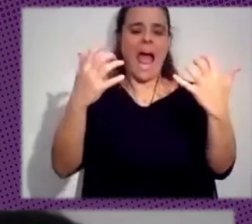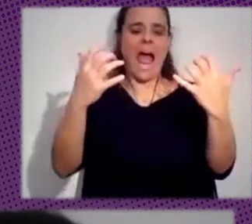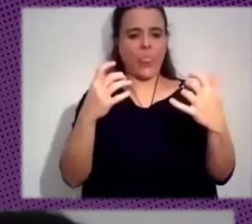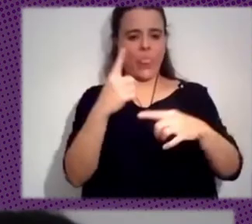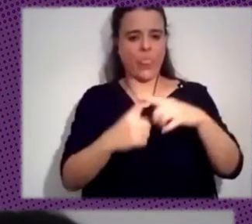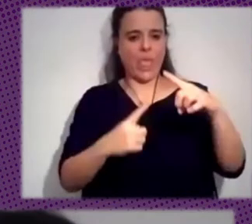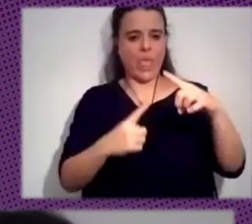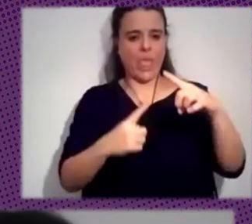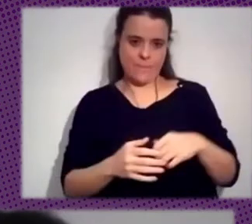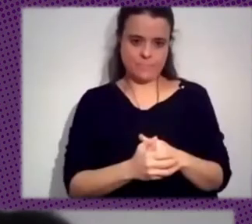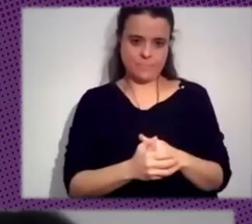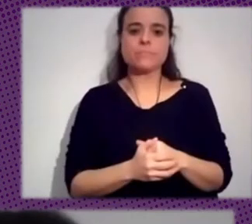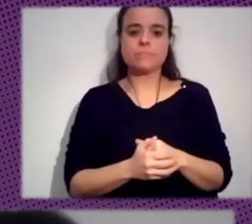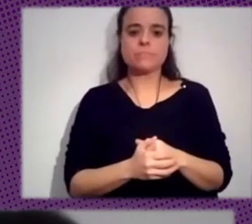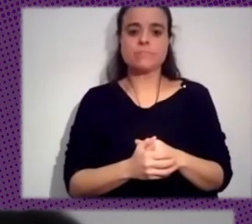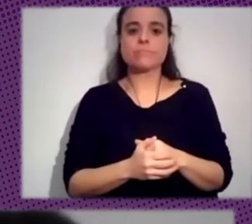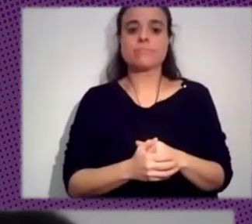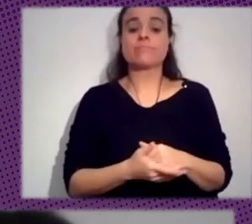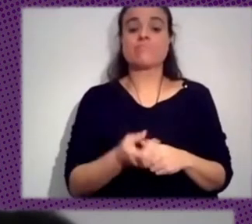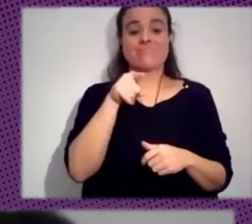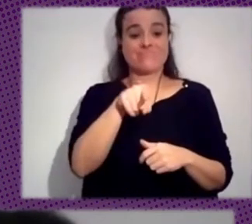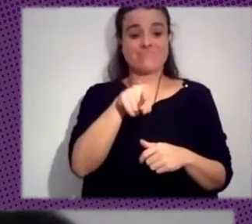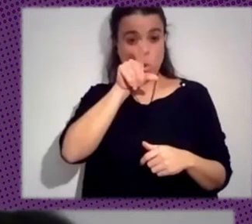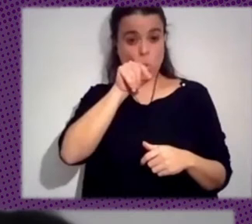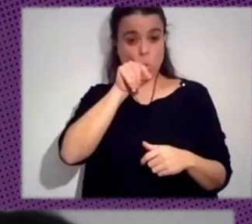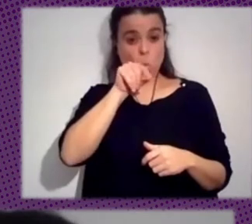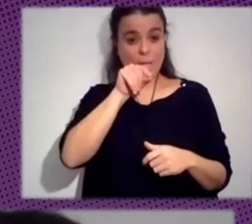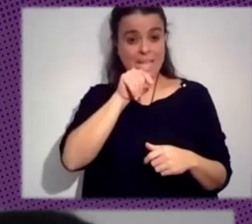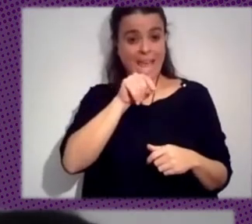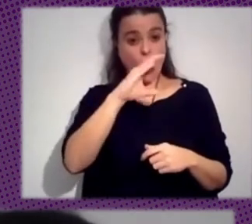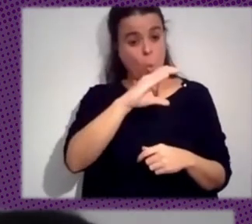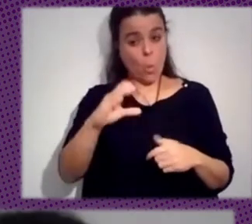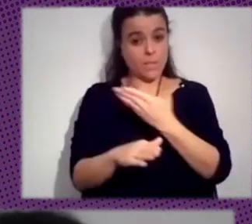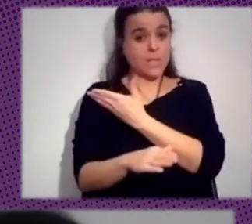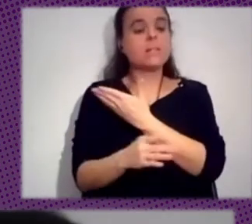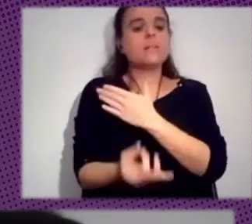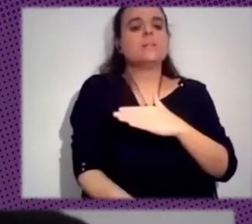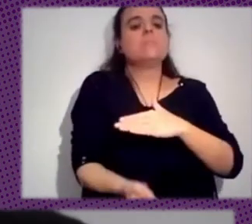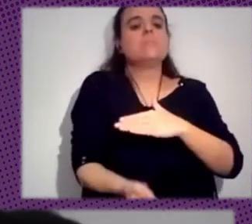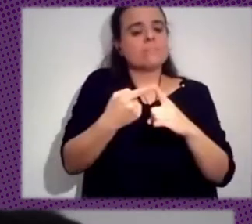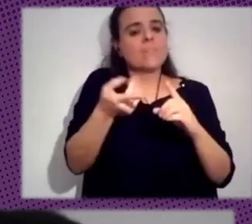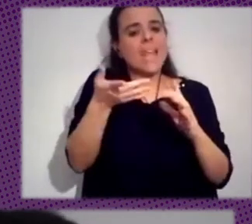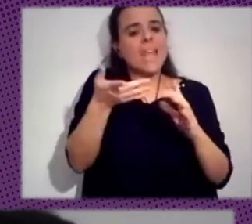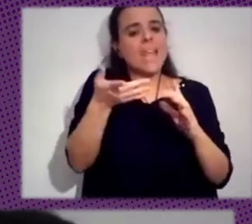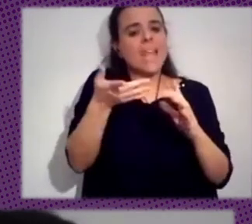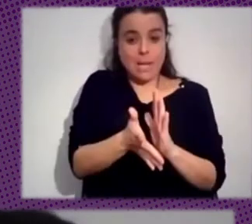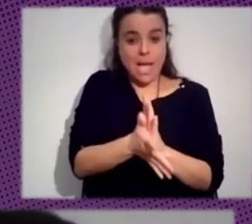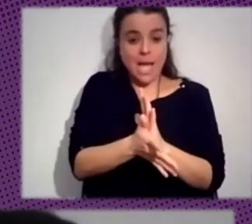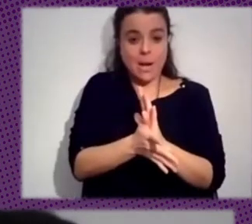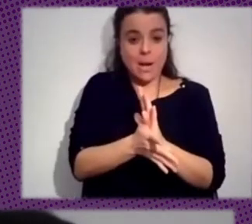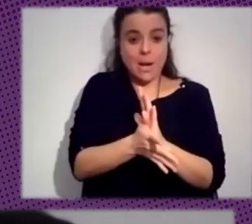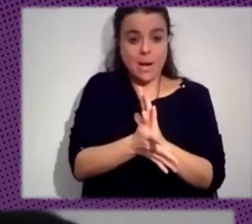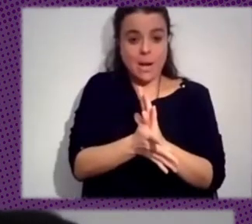le des casito, que es esta cuenta de Twitter que surgió para explicar primero una idea tan